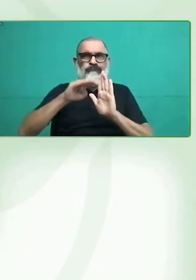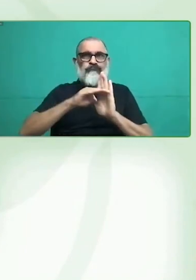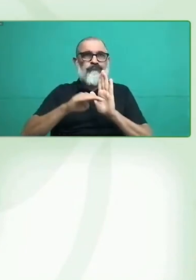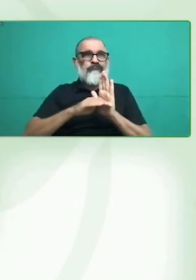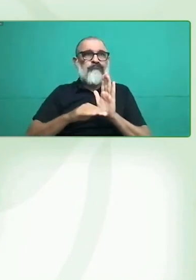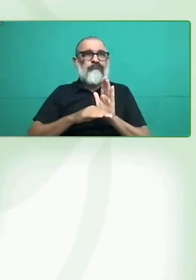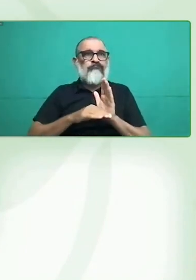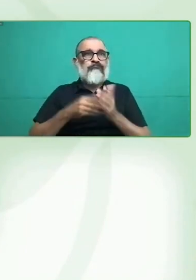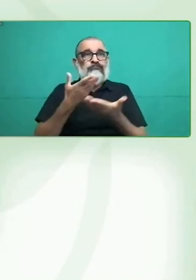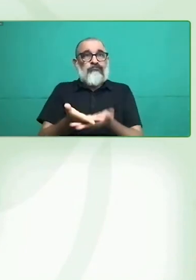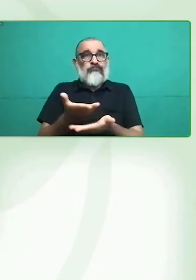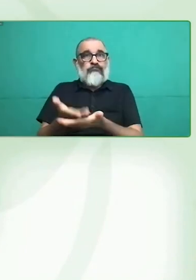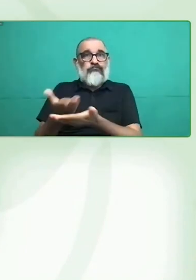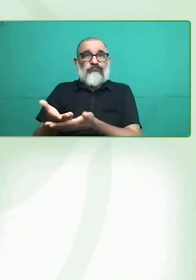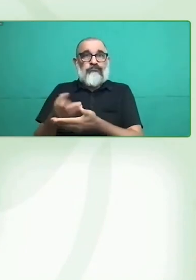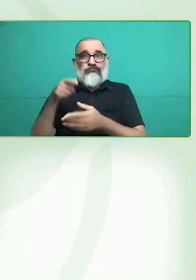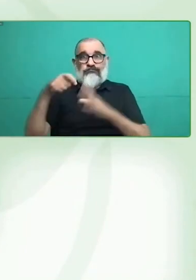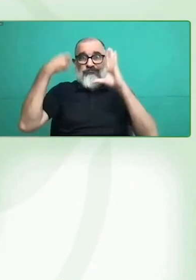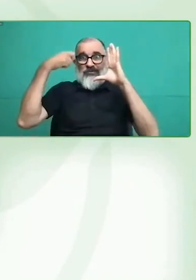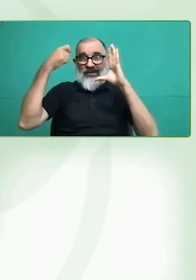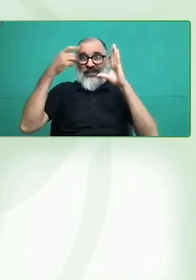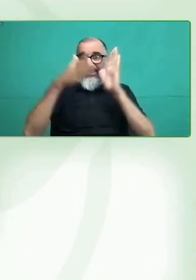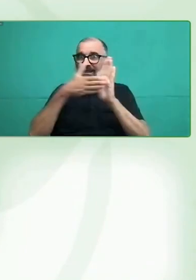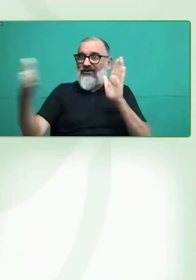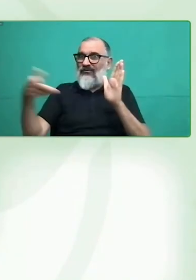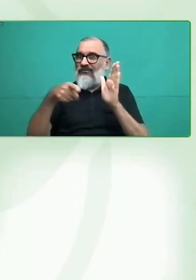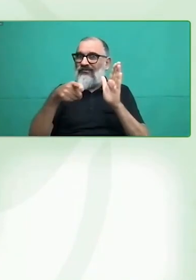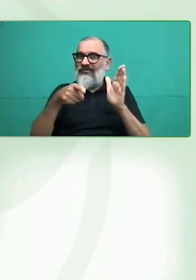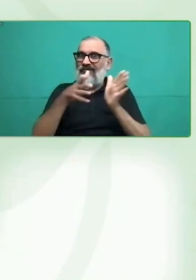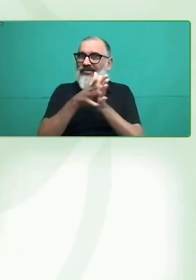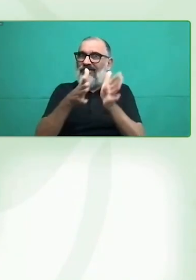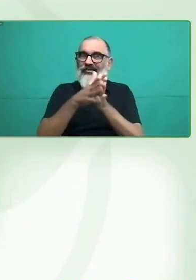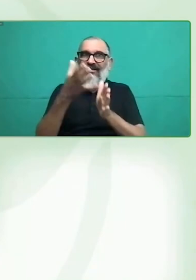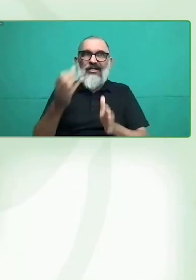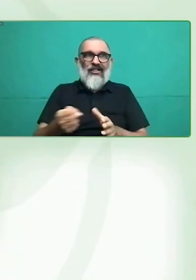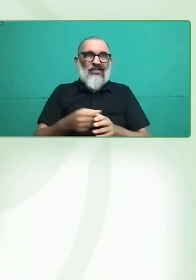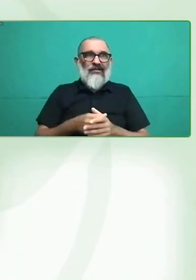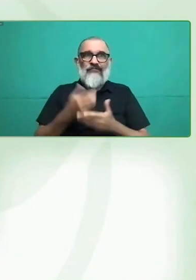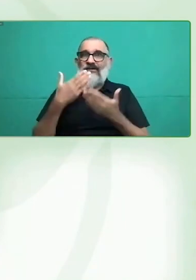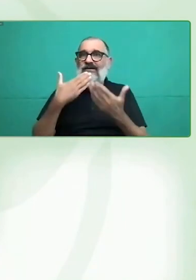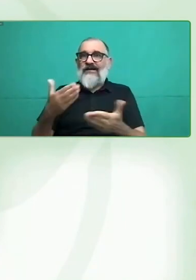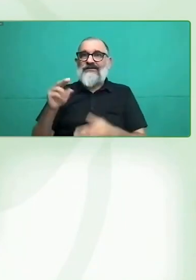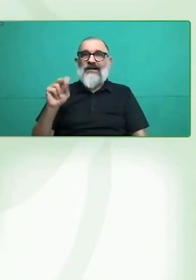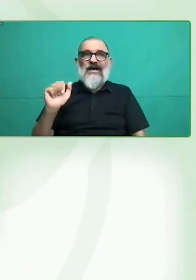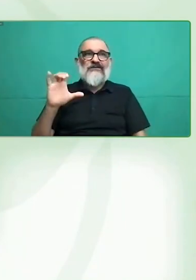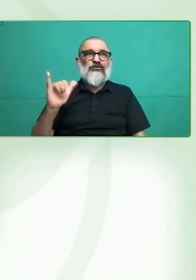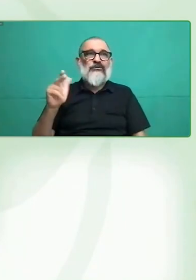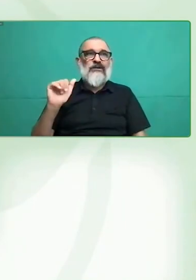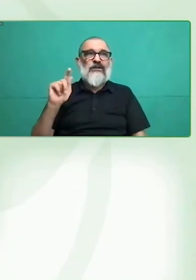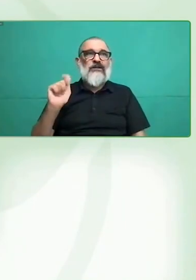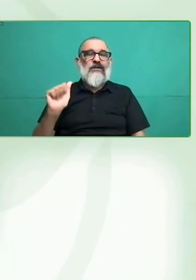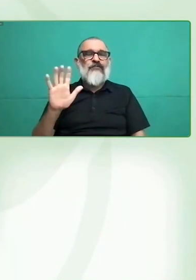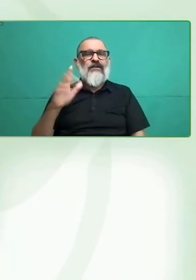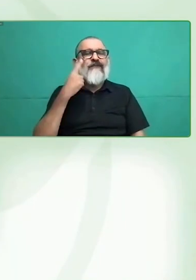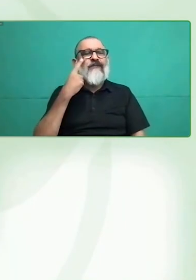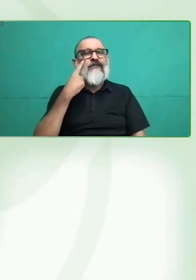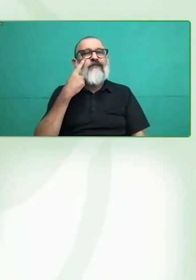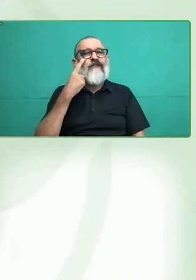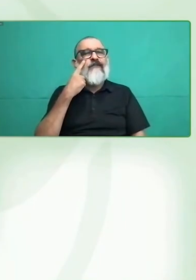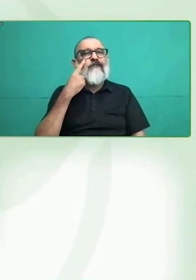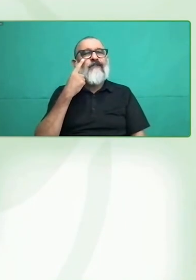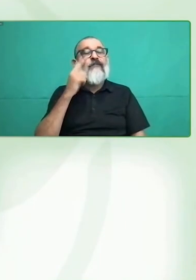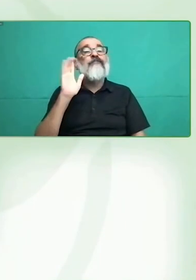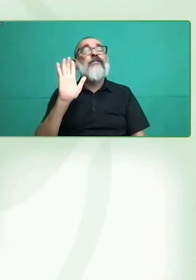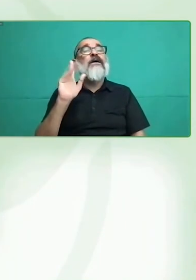Lo interesante es que partamos y lo que tratamos de hacer en Fundación Descúbreme es de partir de